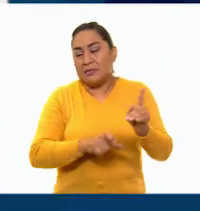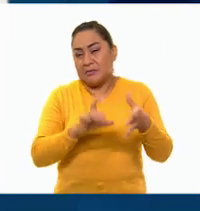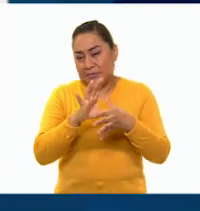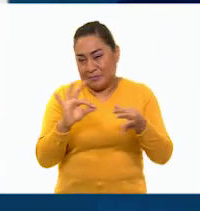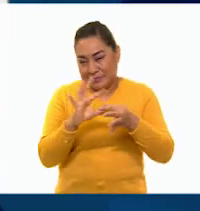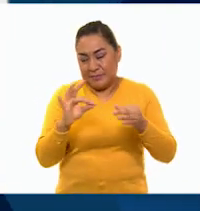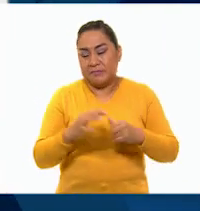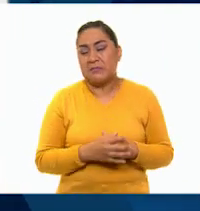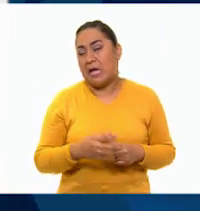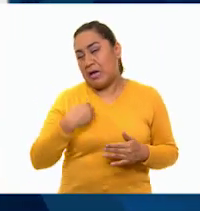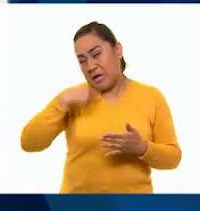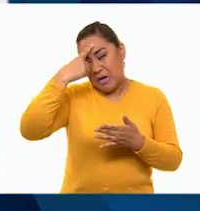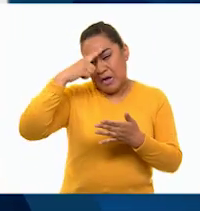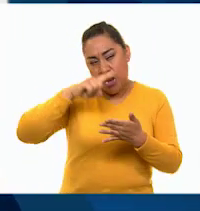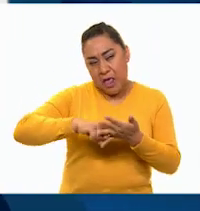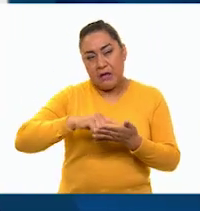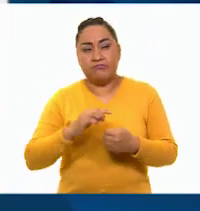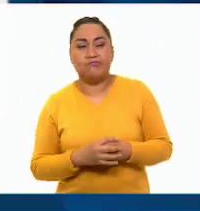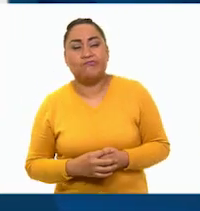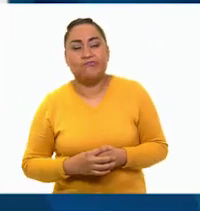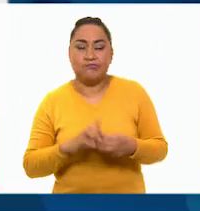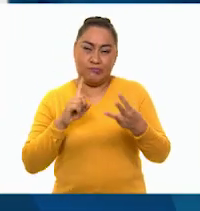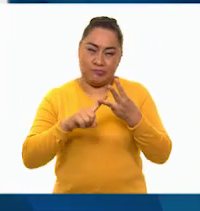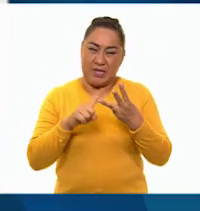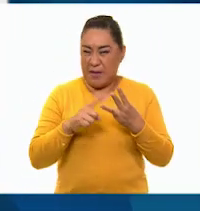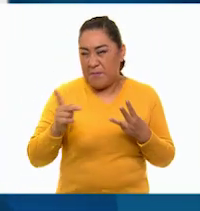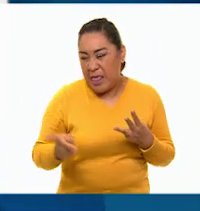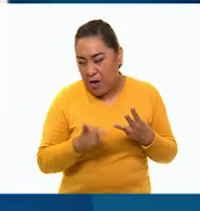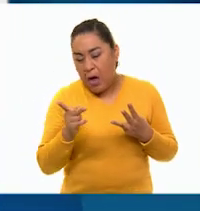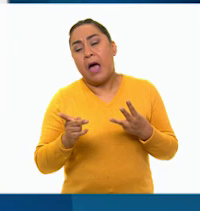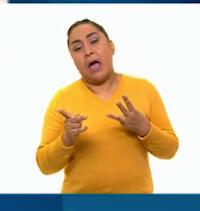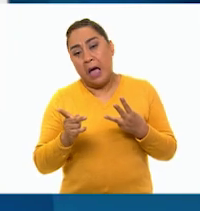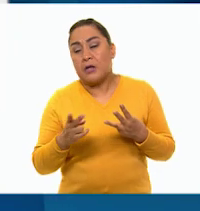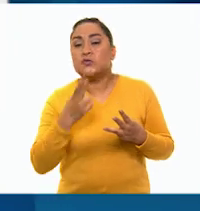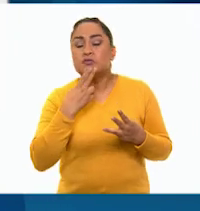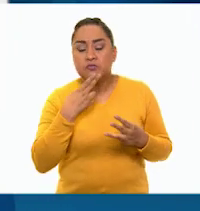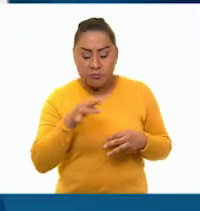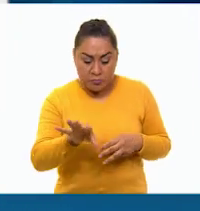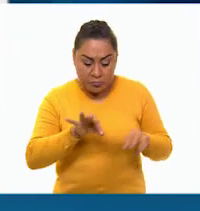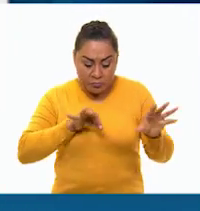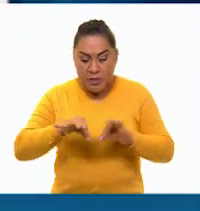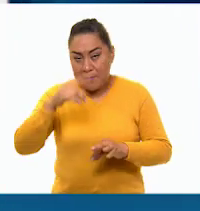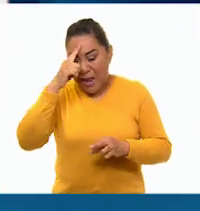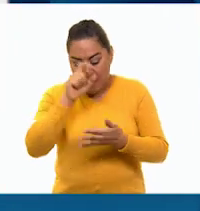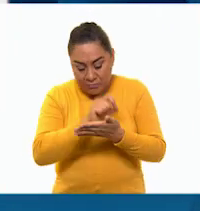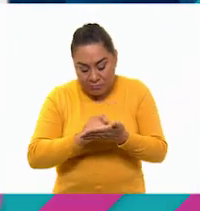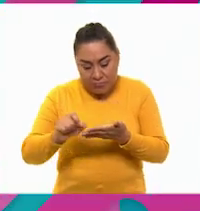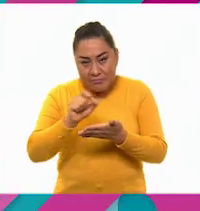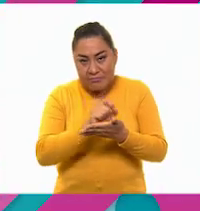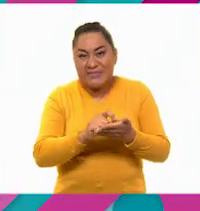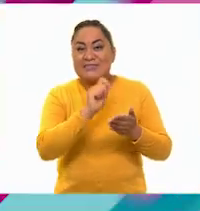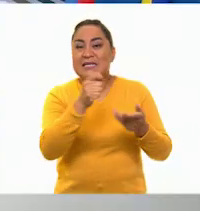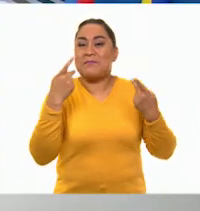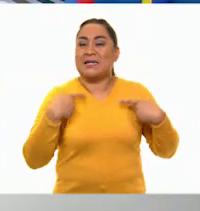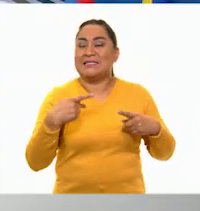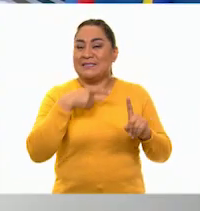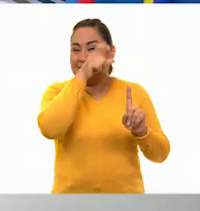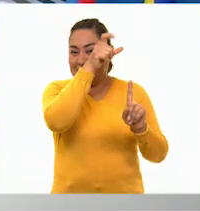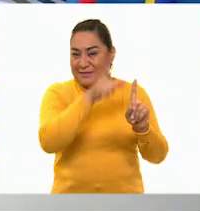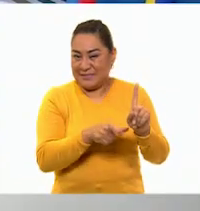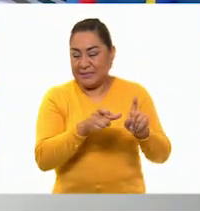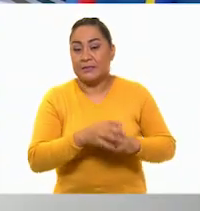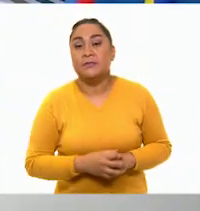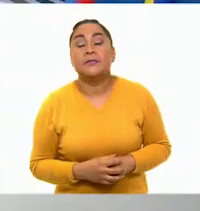última pregunta podemos tomar notas que nos servirán para escribir nuestro retrato. Estoy de acuerdo. La lectura